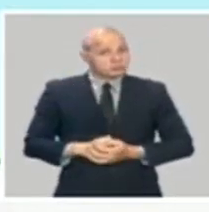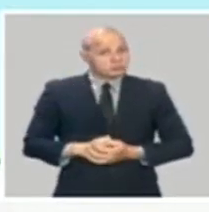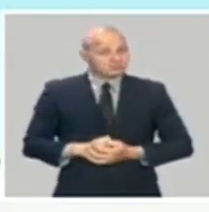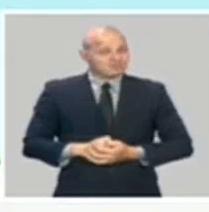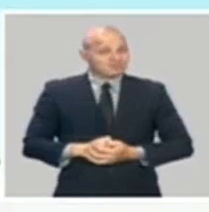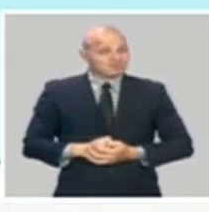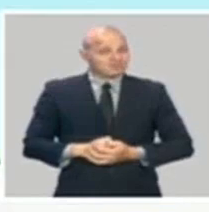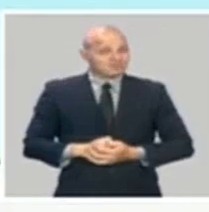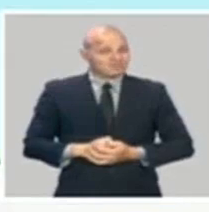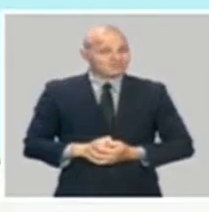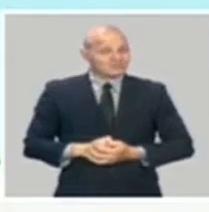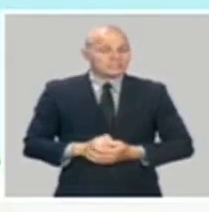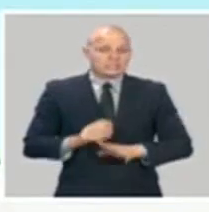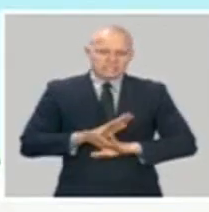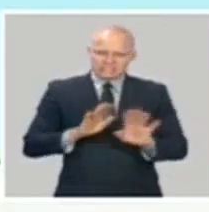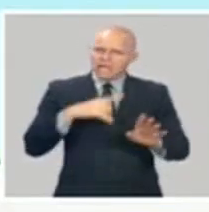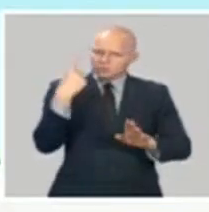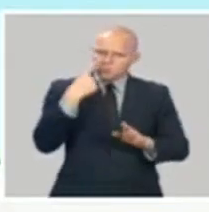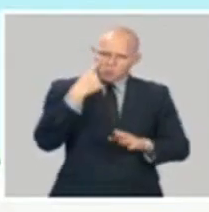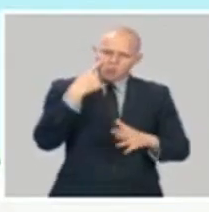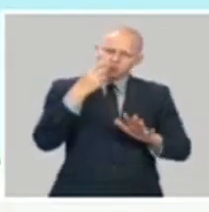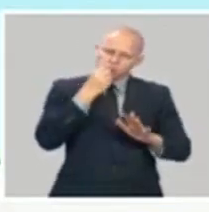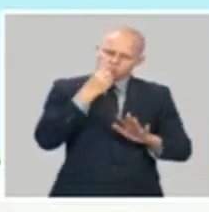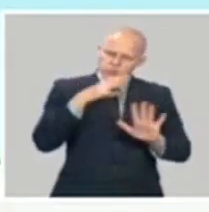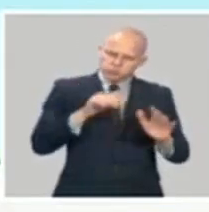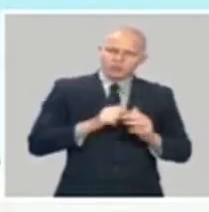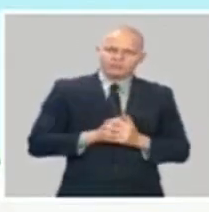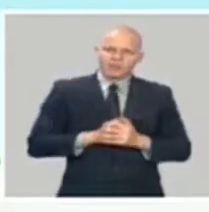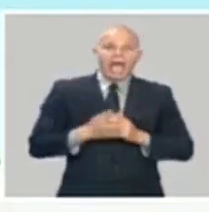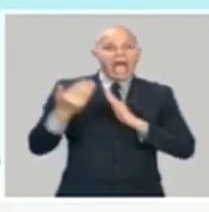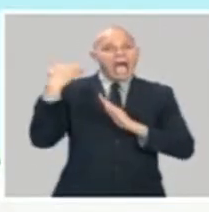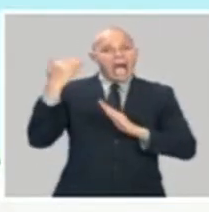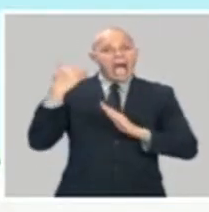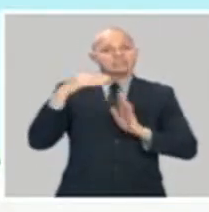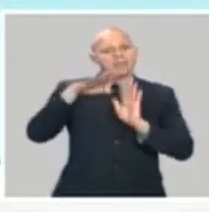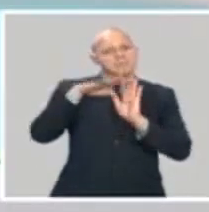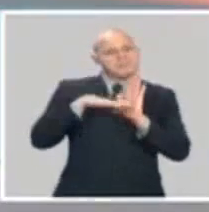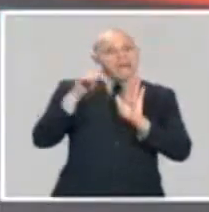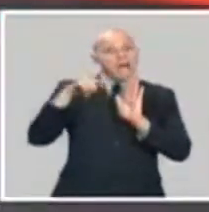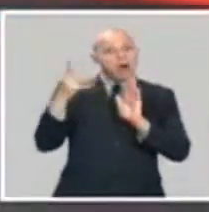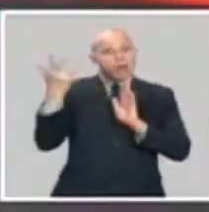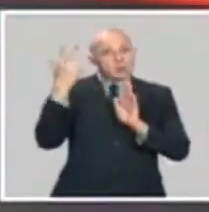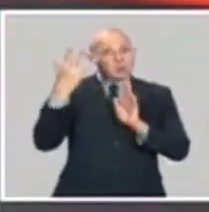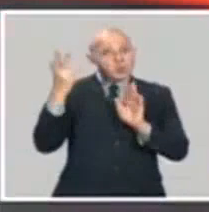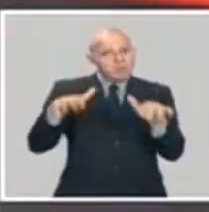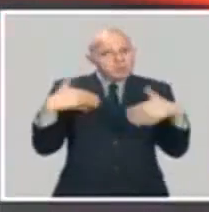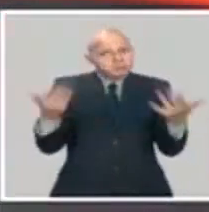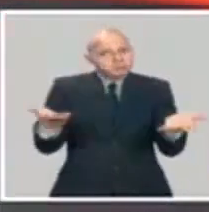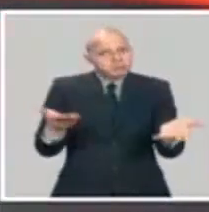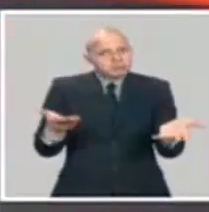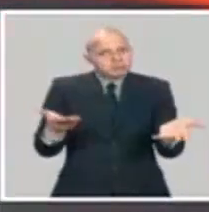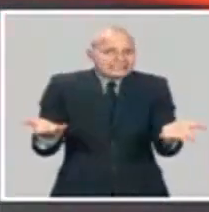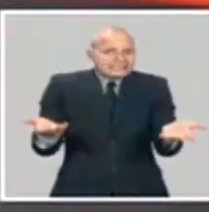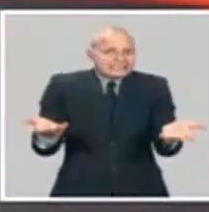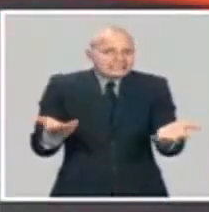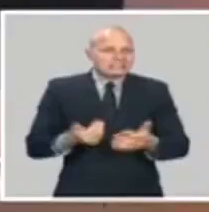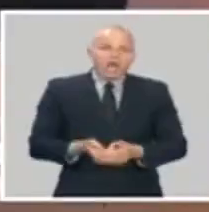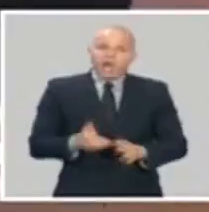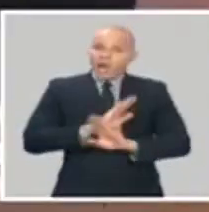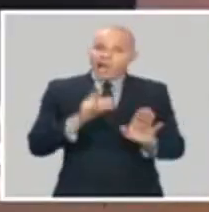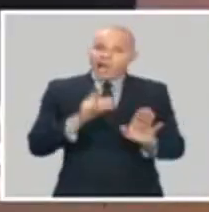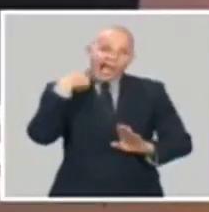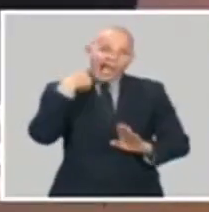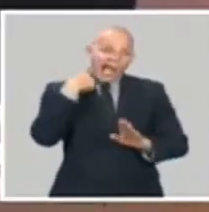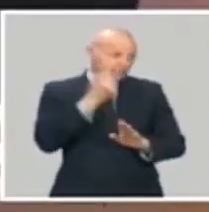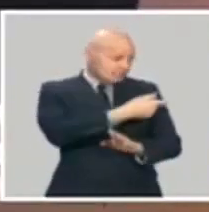por supuesto, está prevista por encima de los valores medios históricos, aunque en los últimos años... Los últimos años han sido bastante